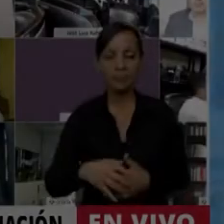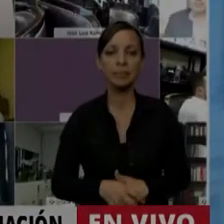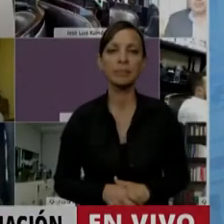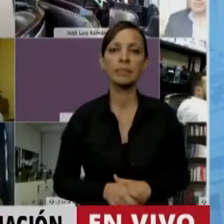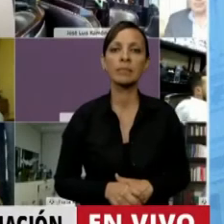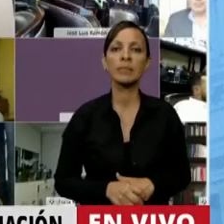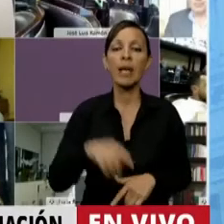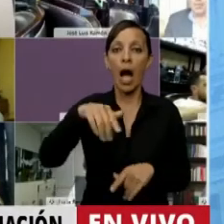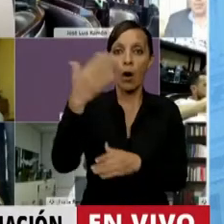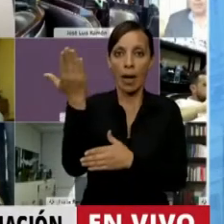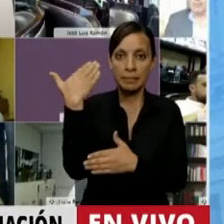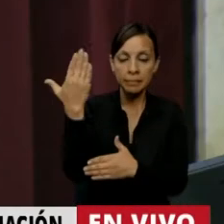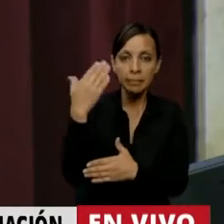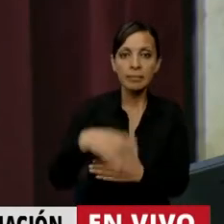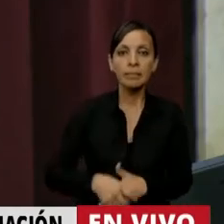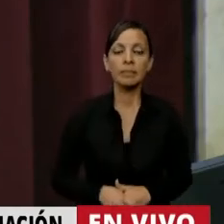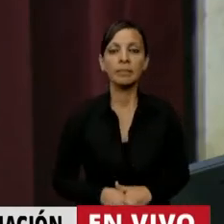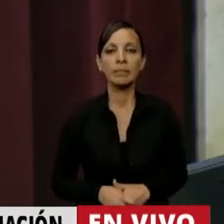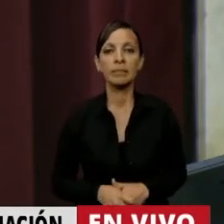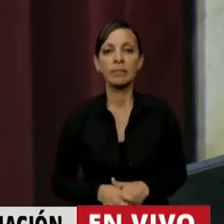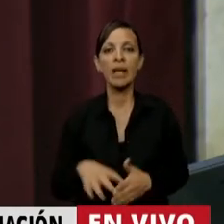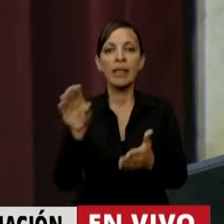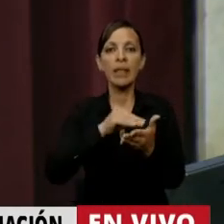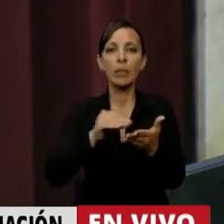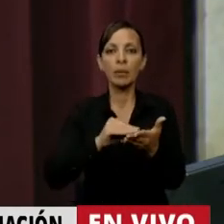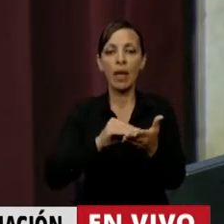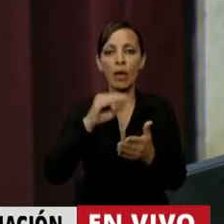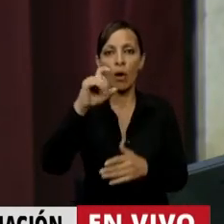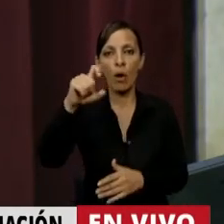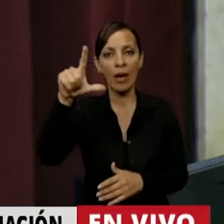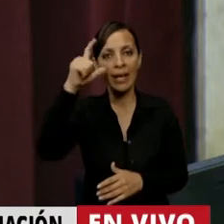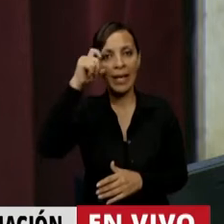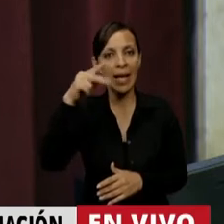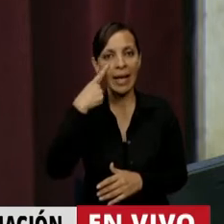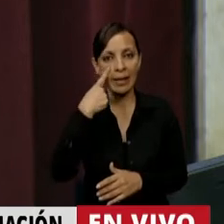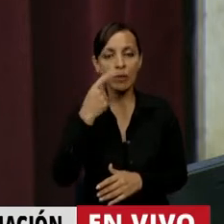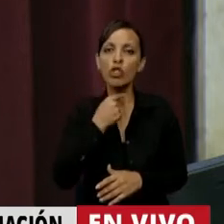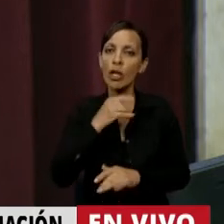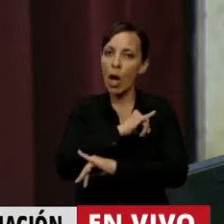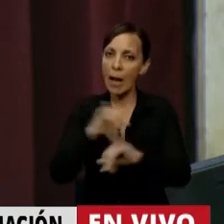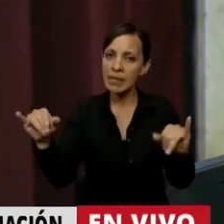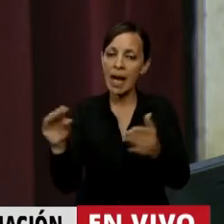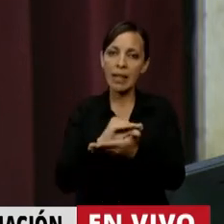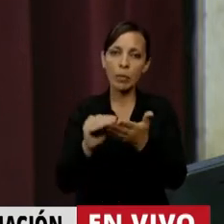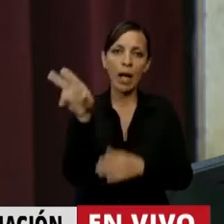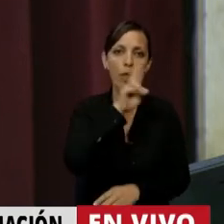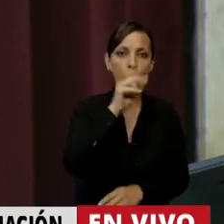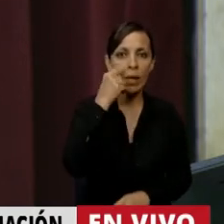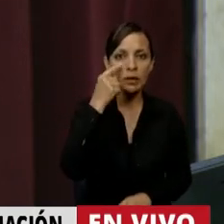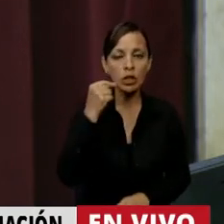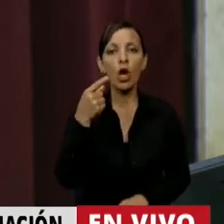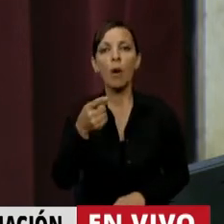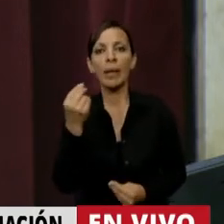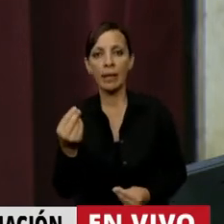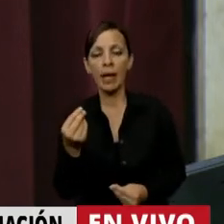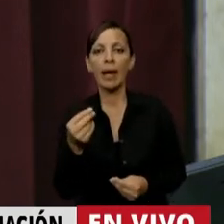En el uso de la palabra, el diputado Marcos Clery, le quiero recordar a los señores diputados y diputadas que están